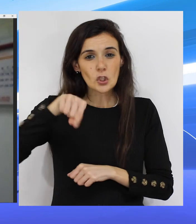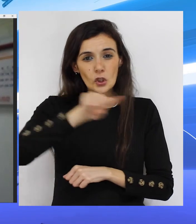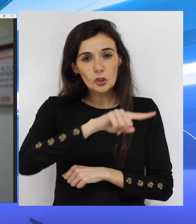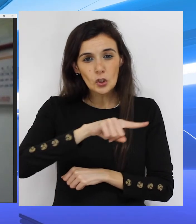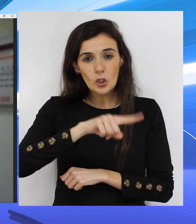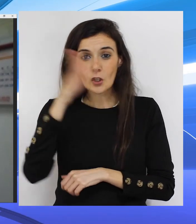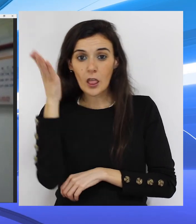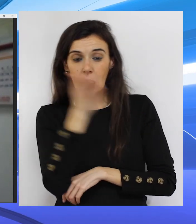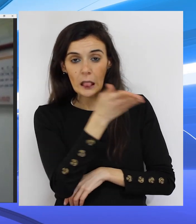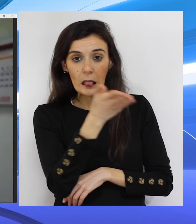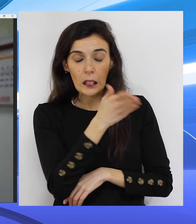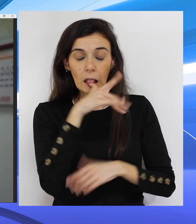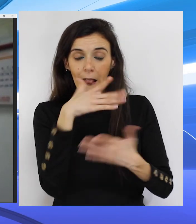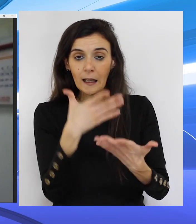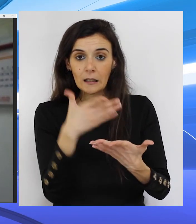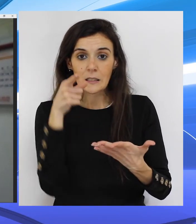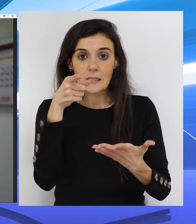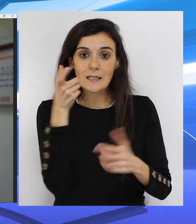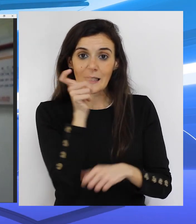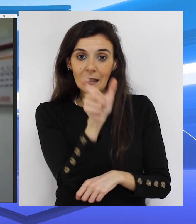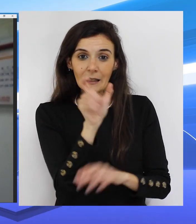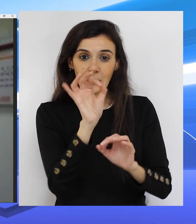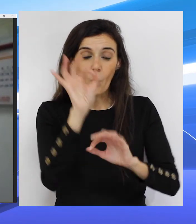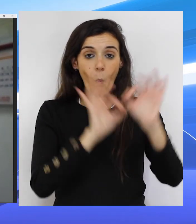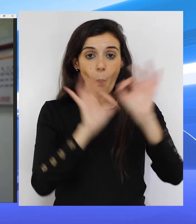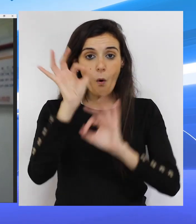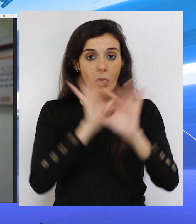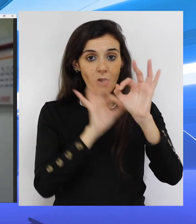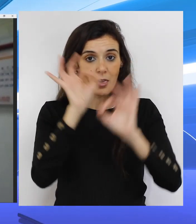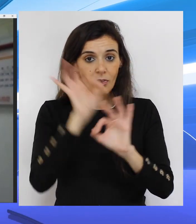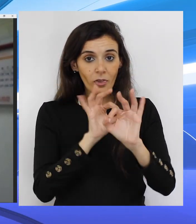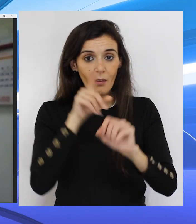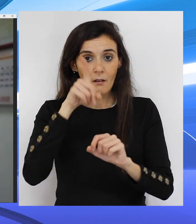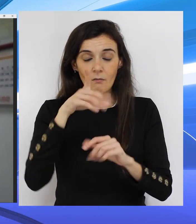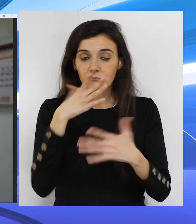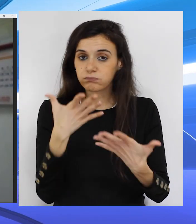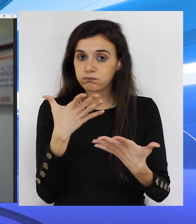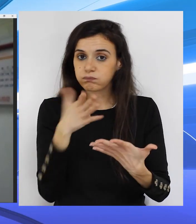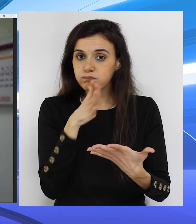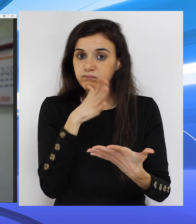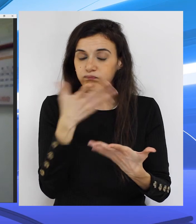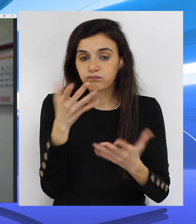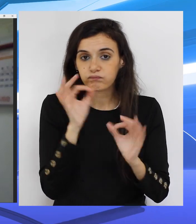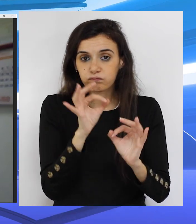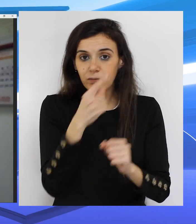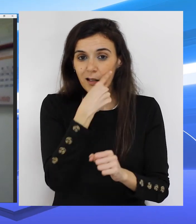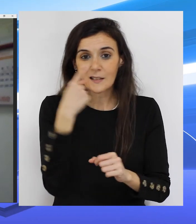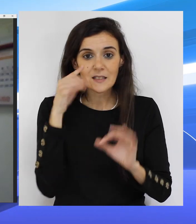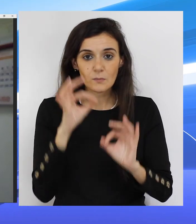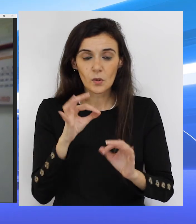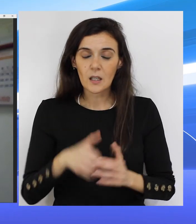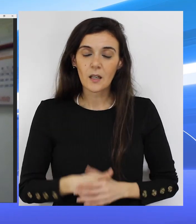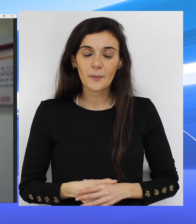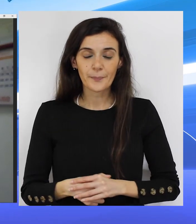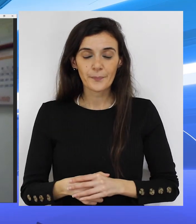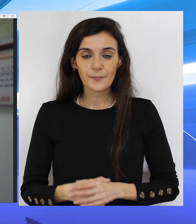dividimos eso, vemos que es un porcentaje testimonial.